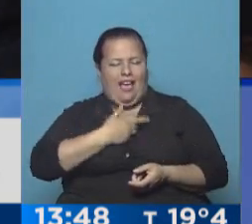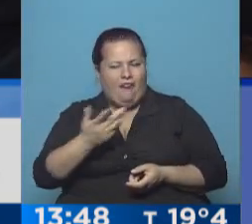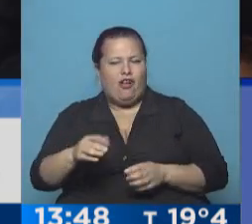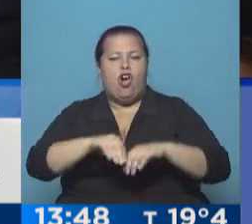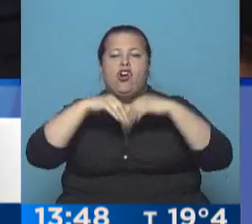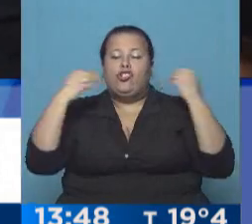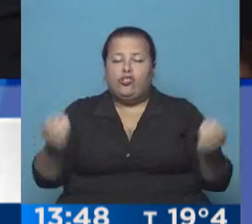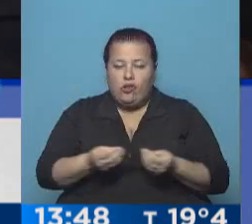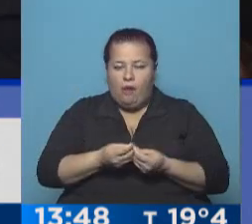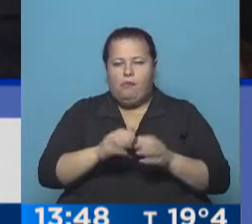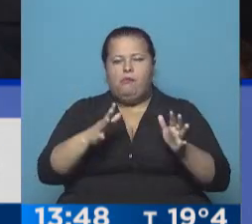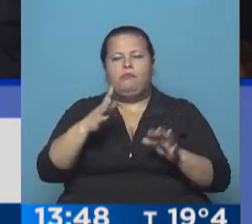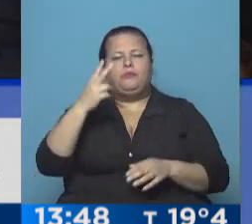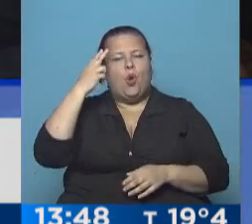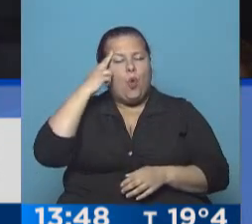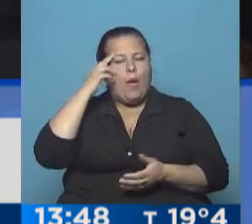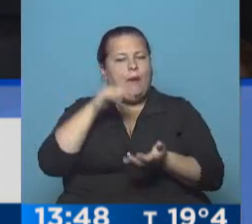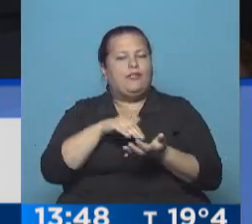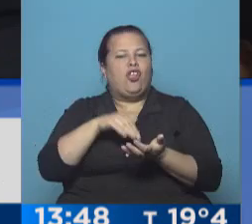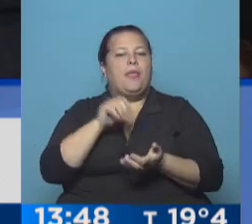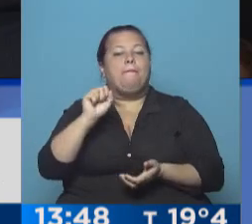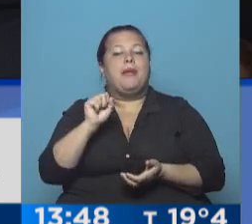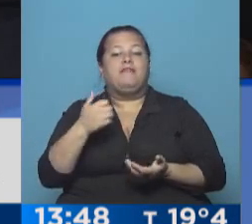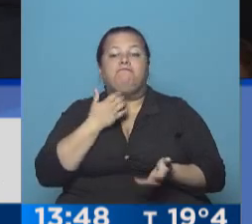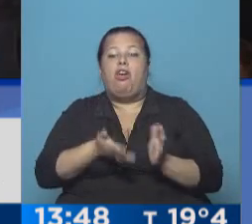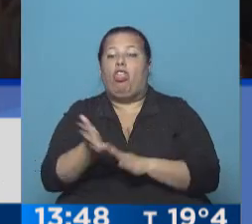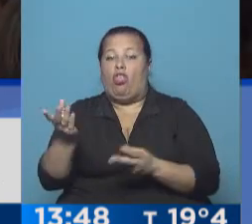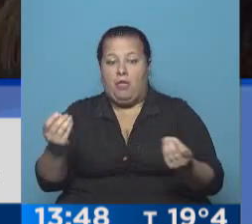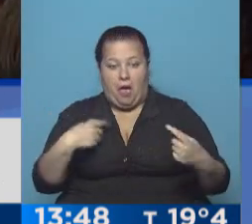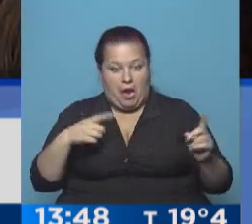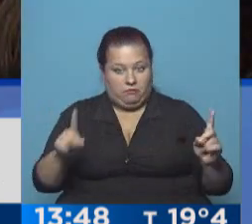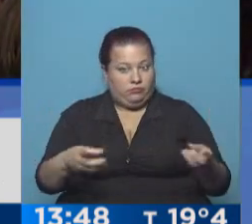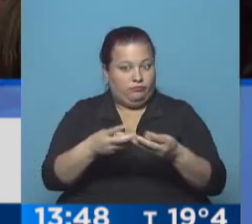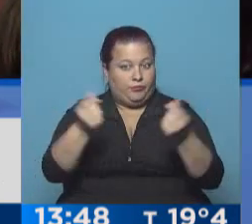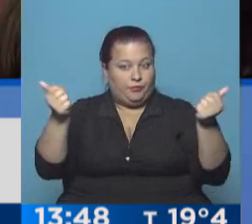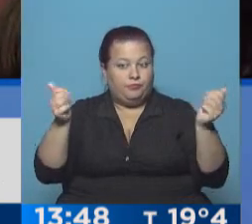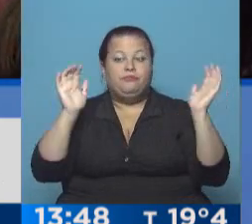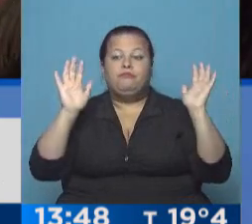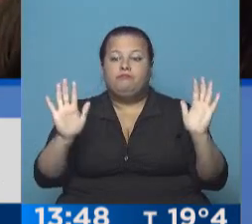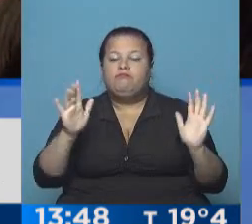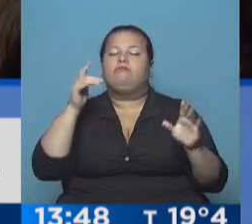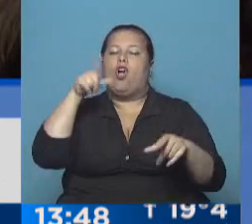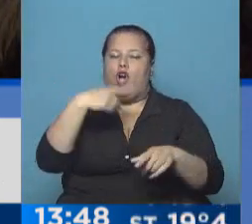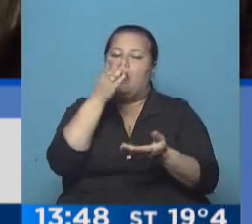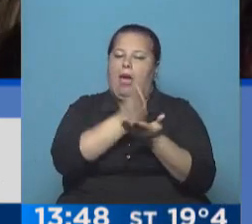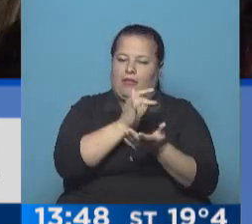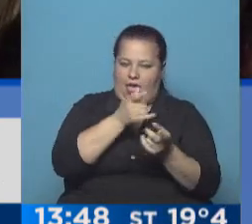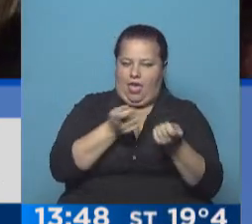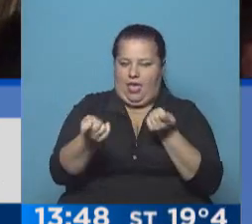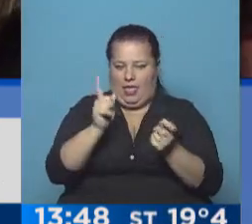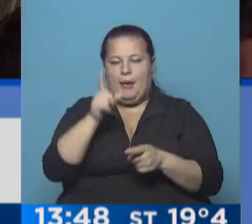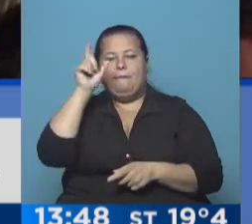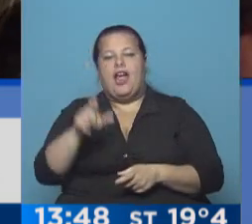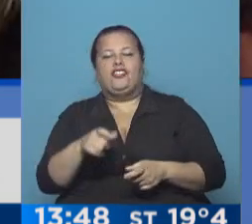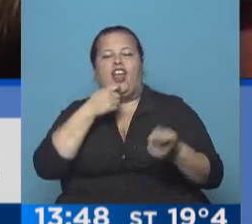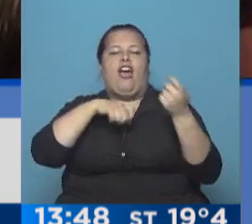en total alrededor de 9 millones de pesos que no sabemos dónde están, que se fueron. Hay intermediarios, acá hay personas